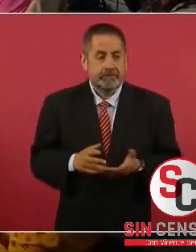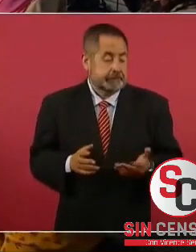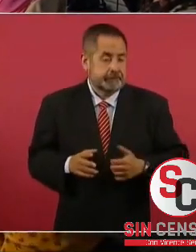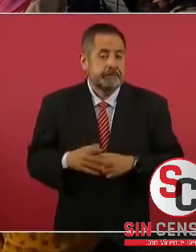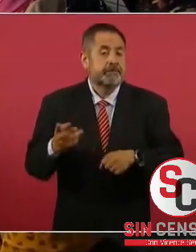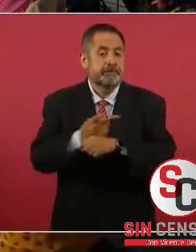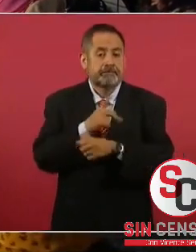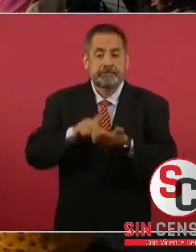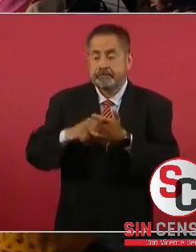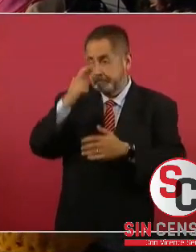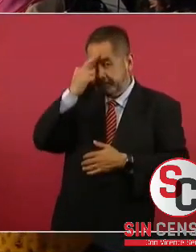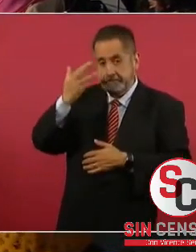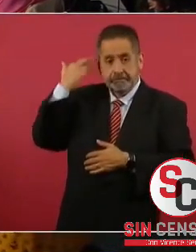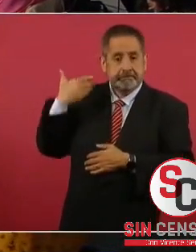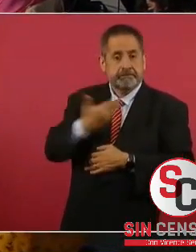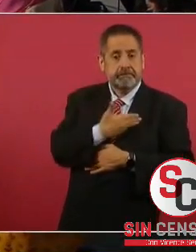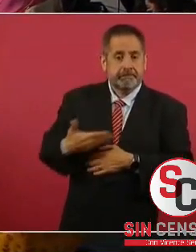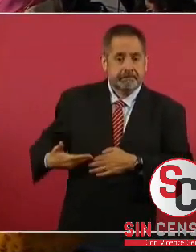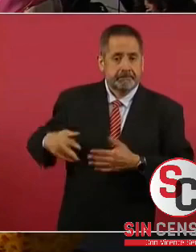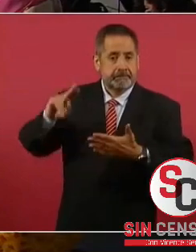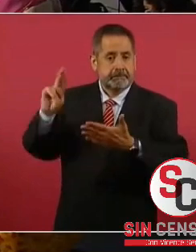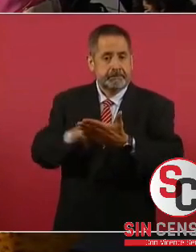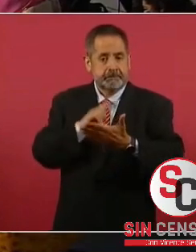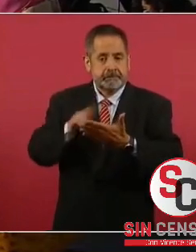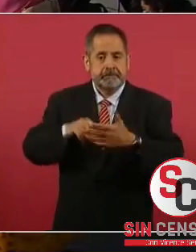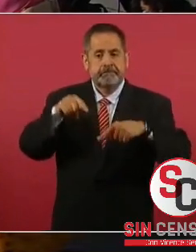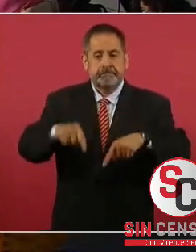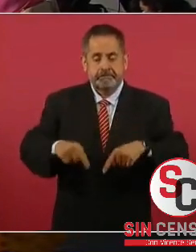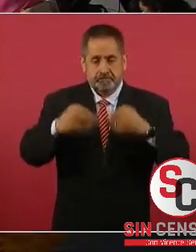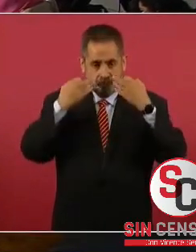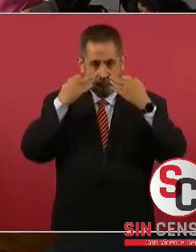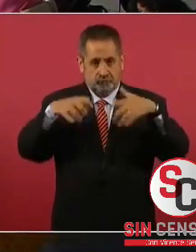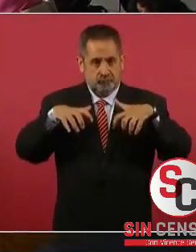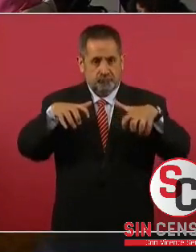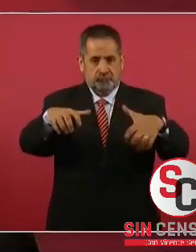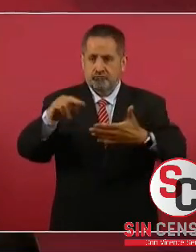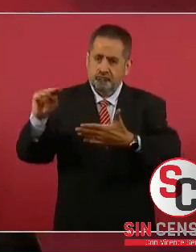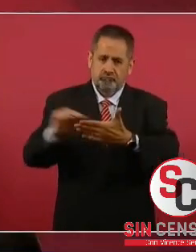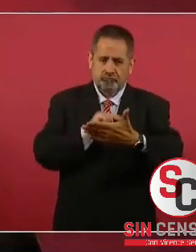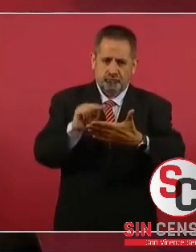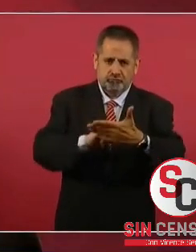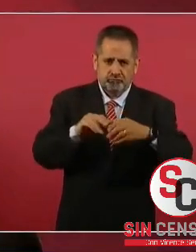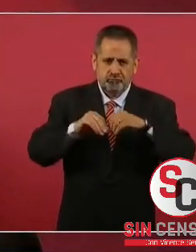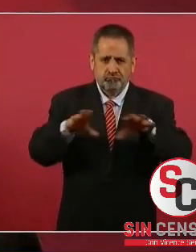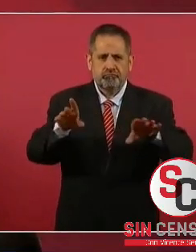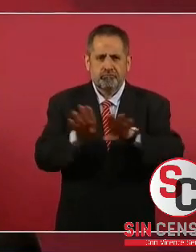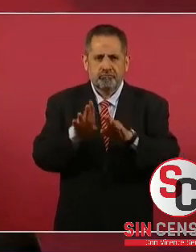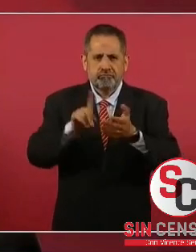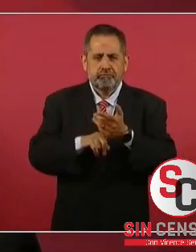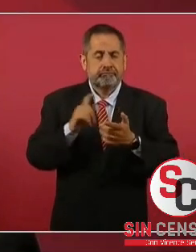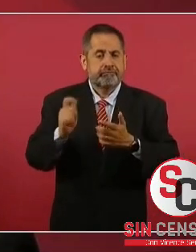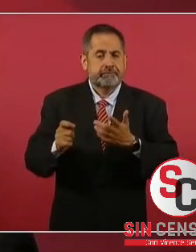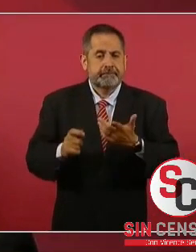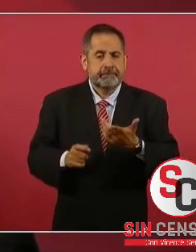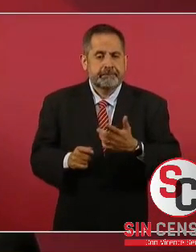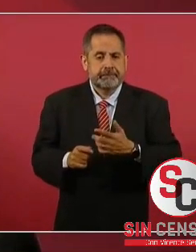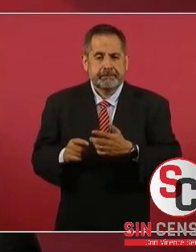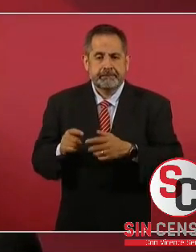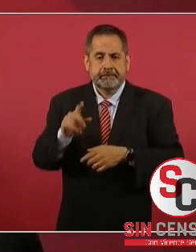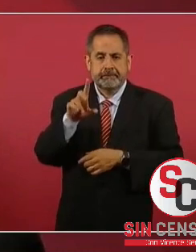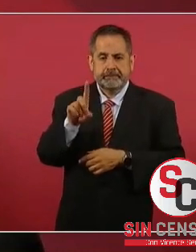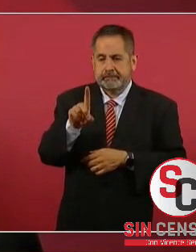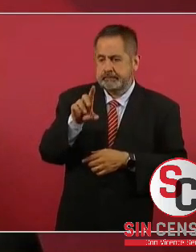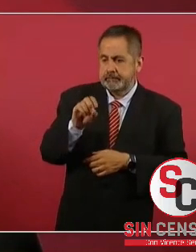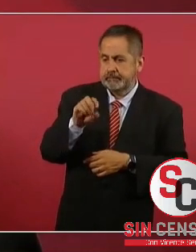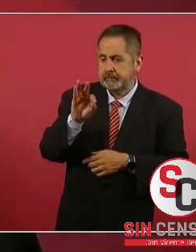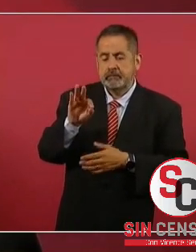desde que el presidente firmó aquí en presencia pública y se promulgó inmediatamente en el diario oficial